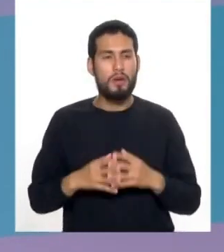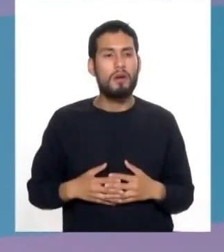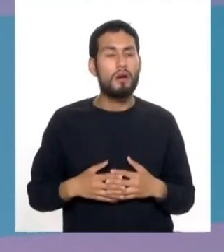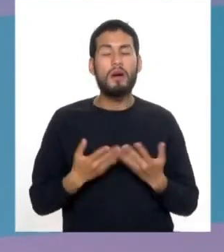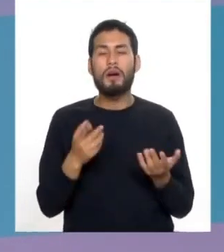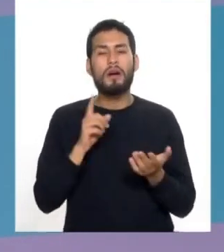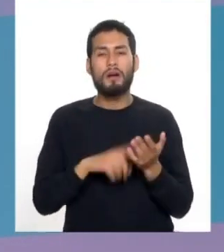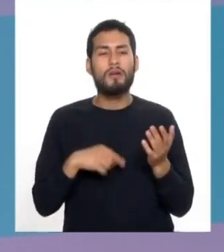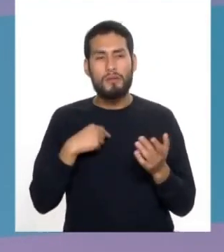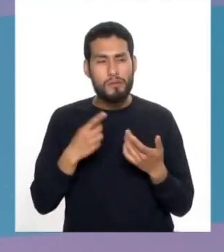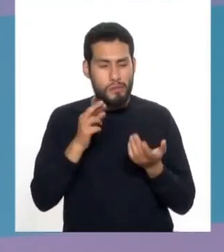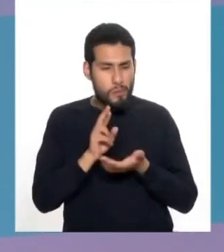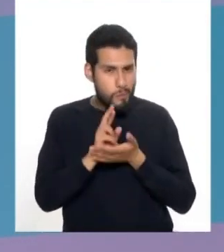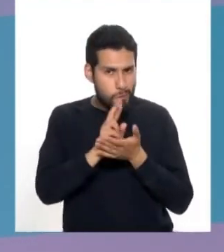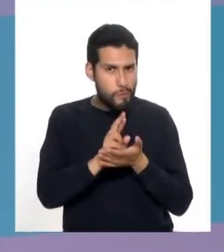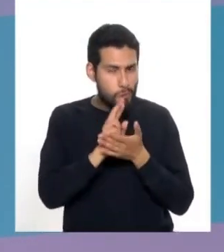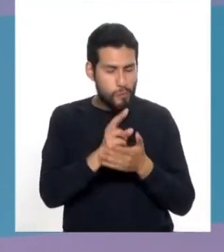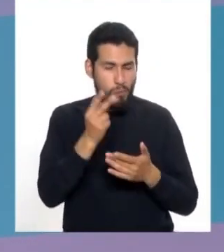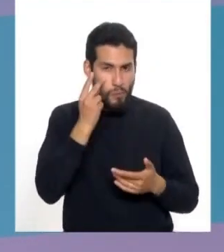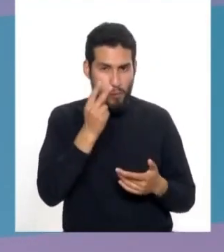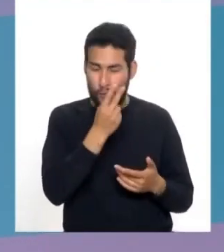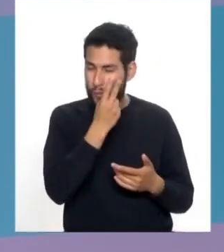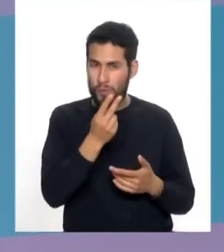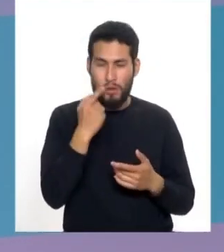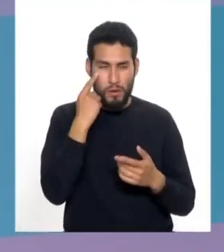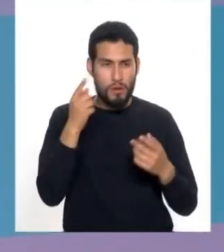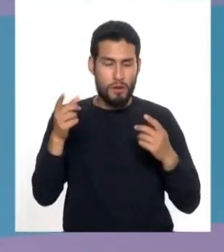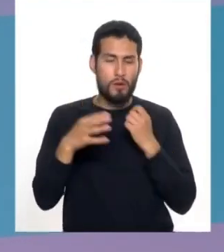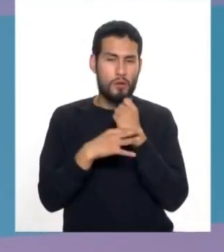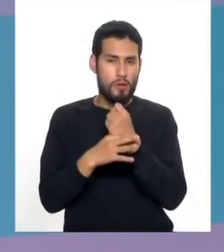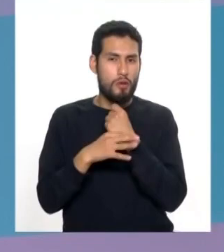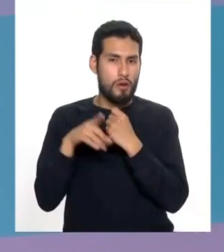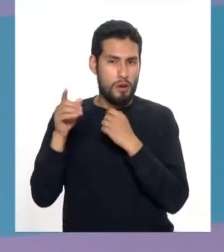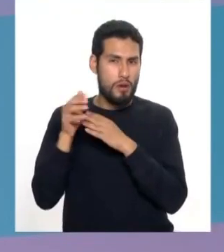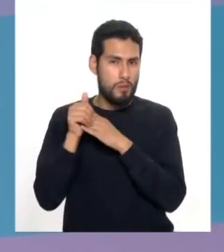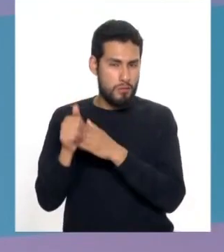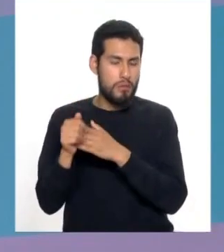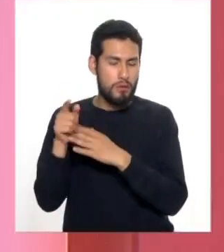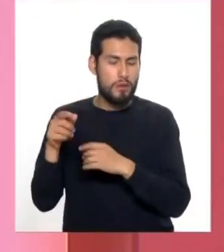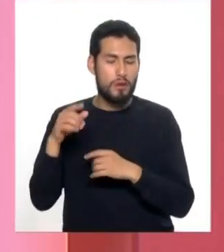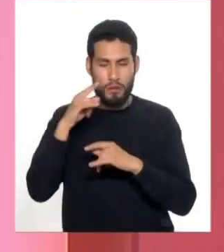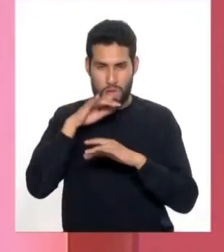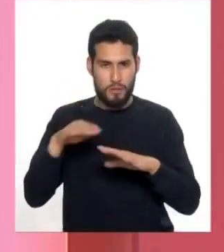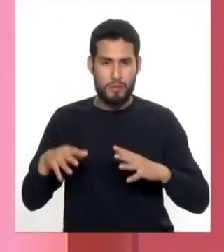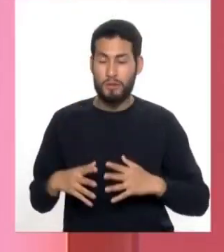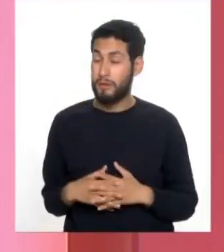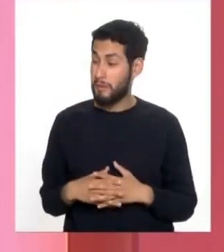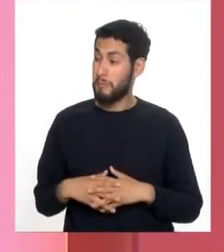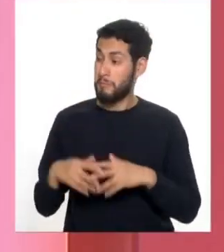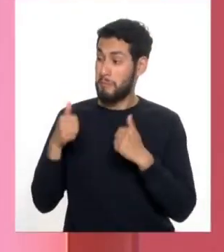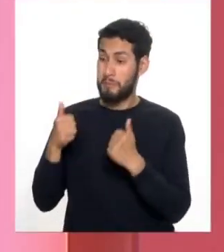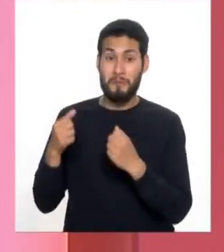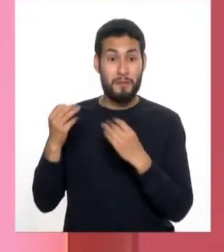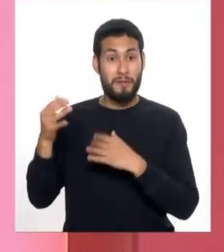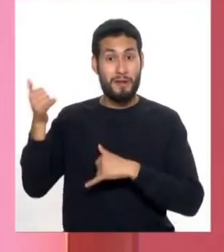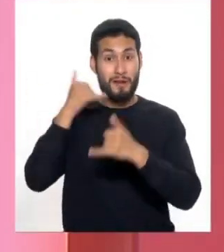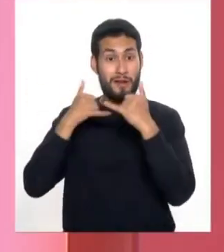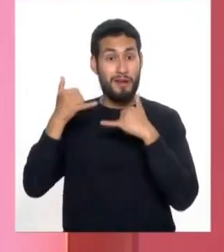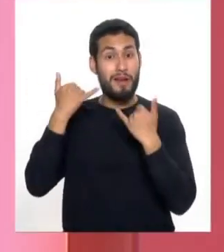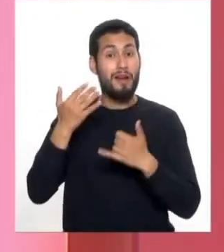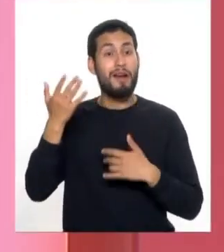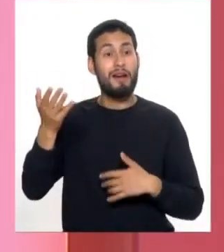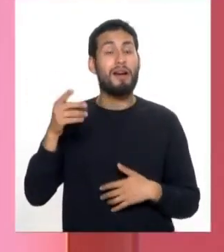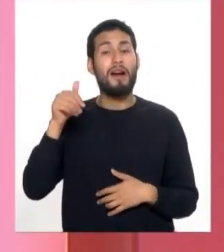una serie de rehabilitación visual que está encargado el oftalmólogo pediatra para hacerlo. Muy bien, doctora, tenemos múltiples llamadas. Ahora nos vamos